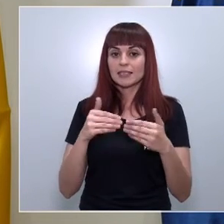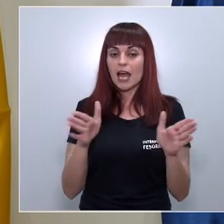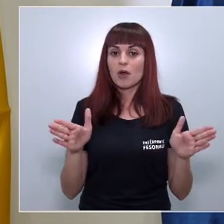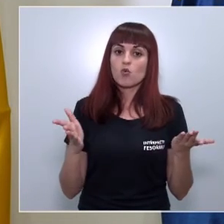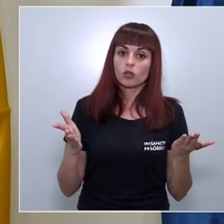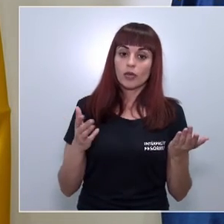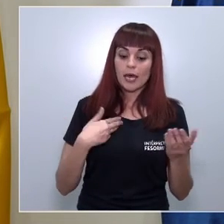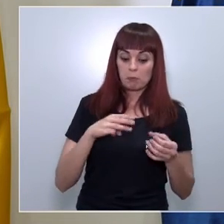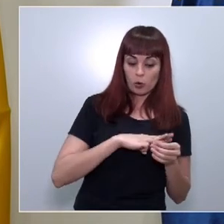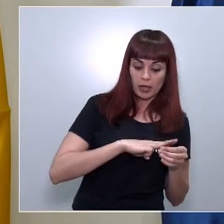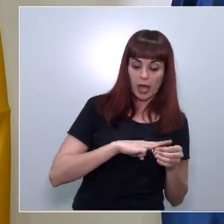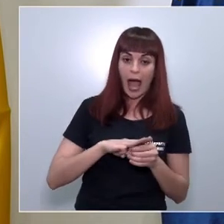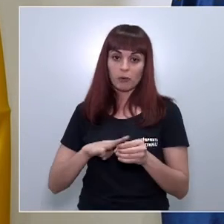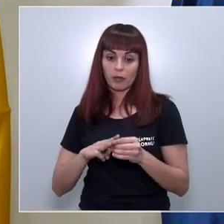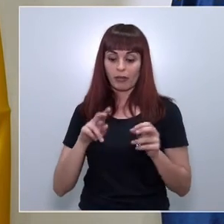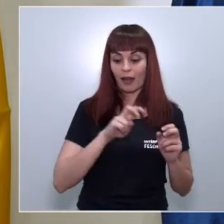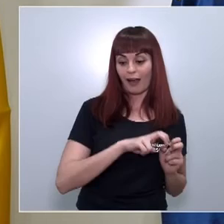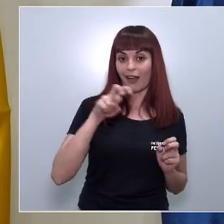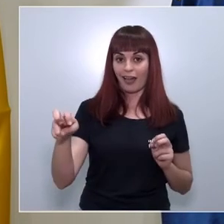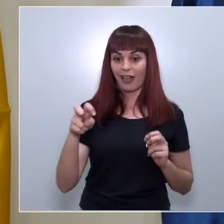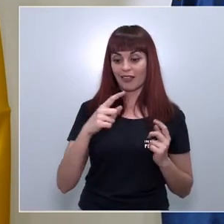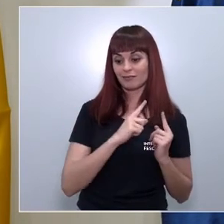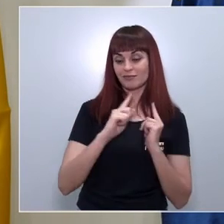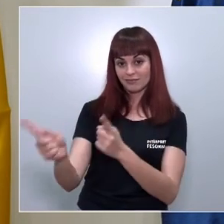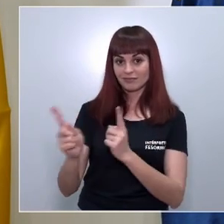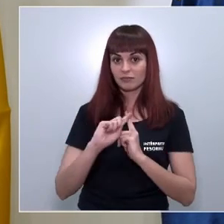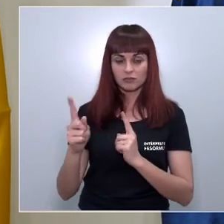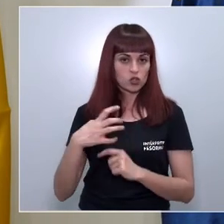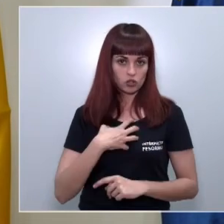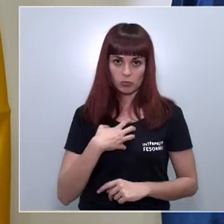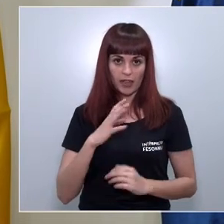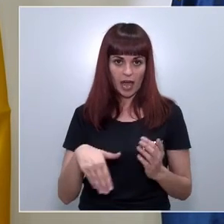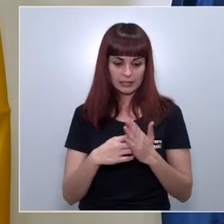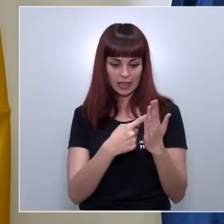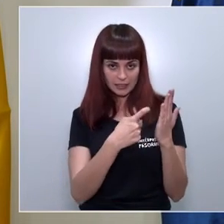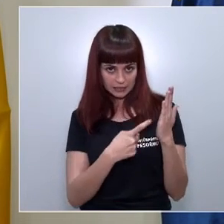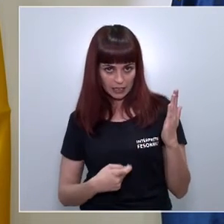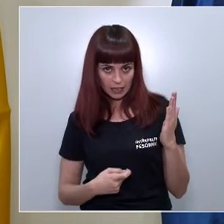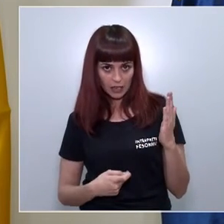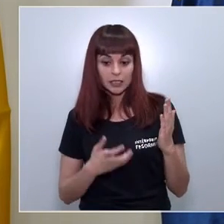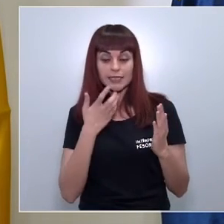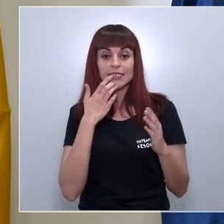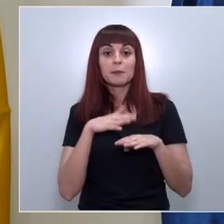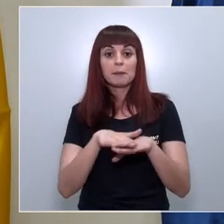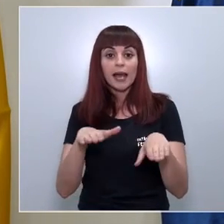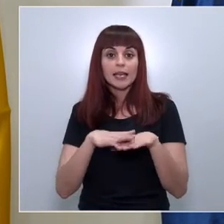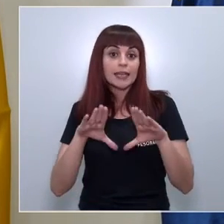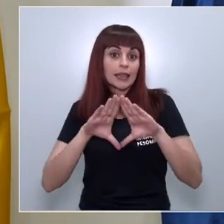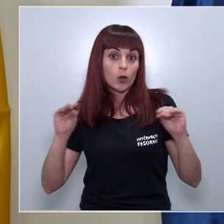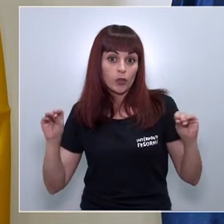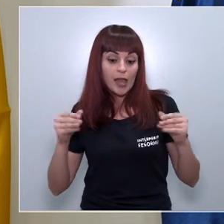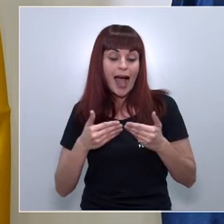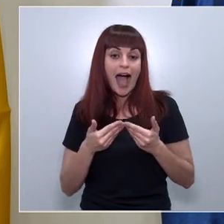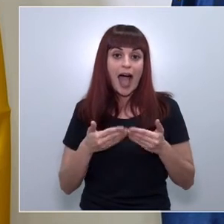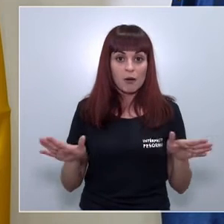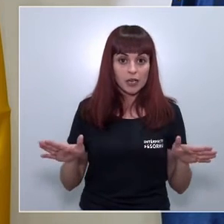provincias hasta que no finalice todo el periodo de desescalada con lo cual si hacemos las cosas bien aunque si abrieran las playas de Andalucía por la decisión que